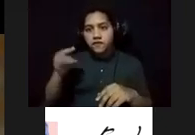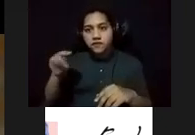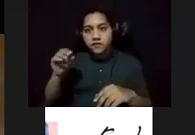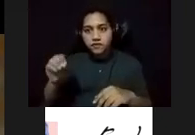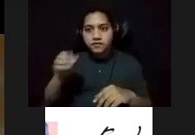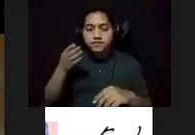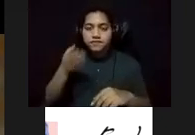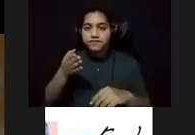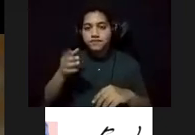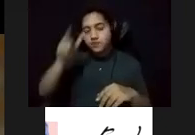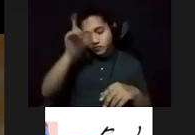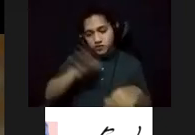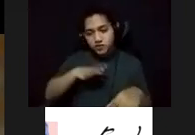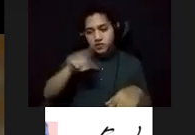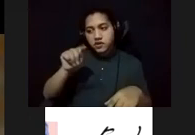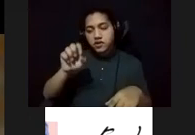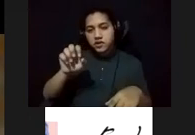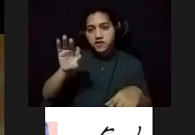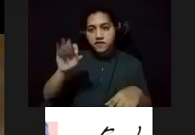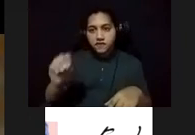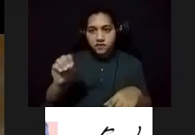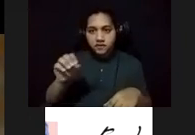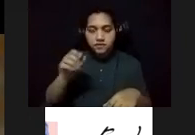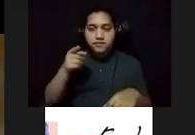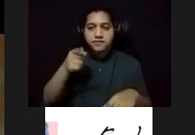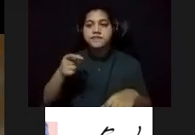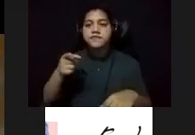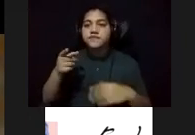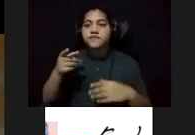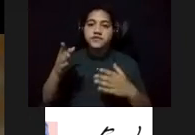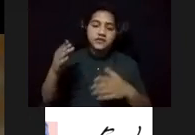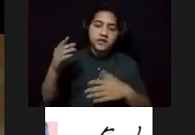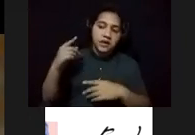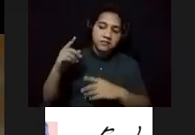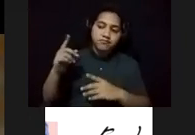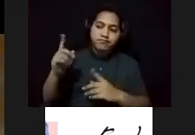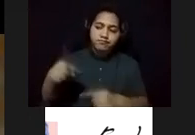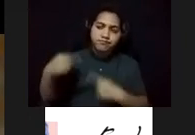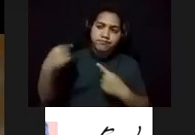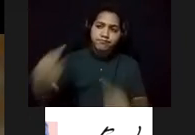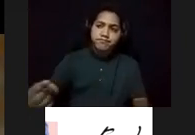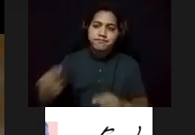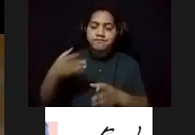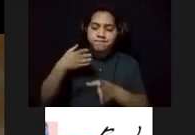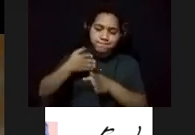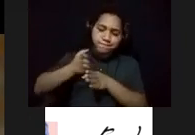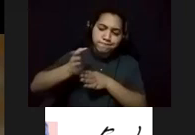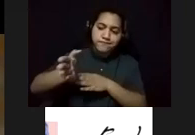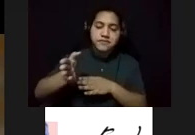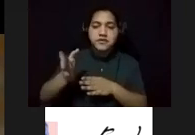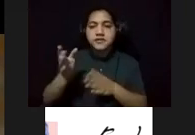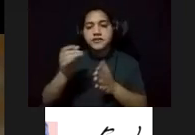larga y prolífera carrera artística en la plástica puertorriqueña. Pintor, dibujante, grabadista,